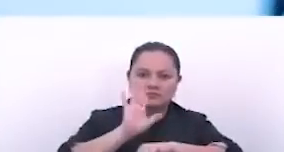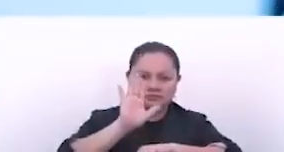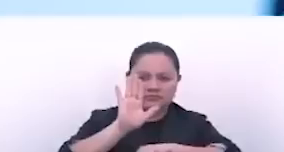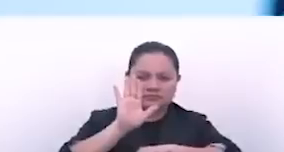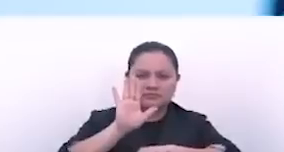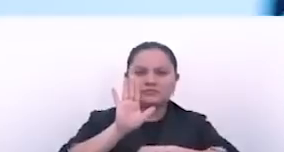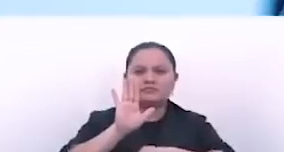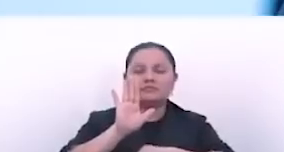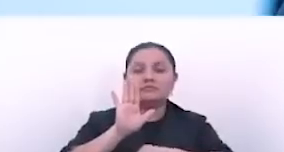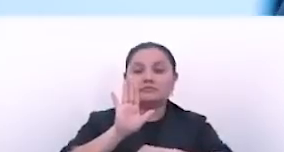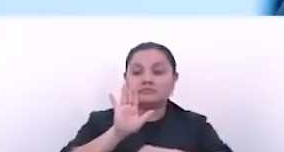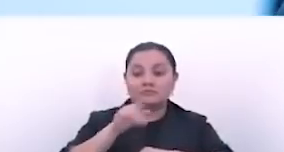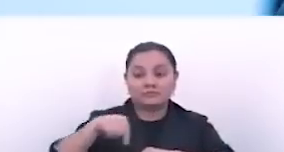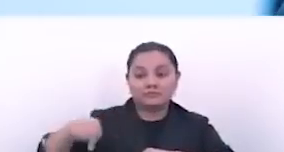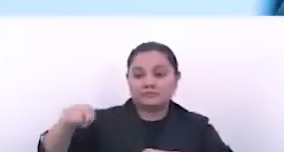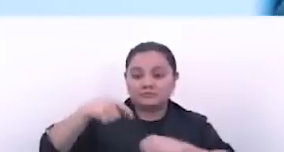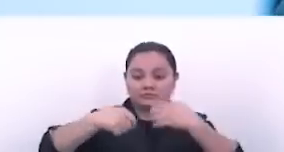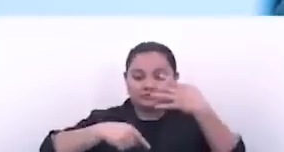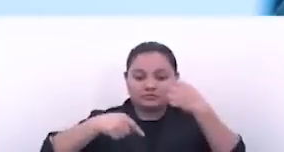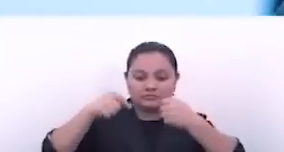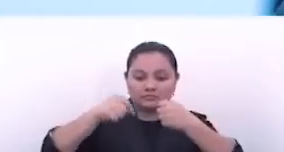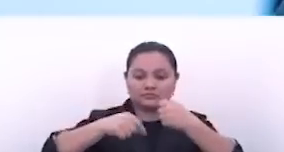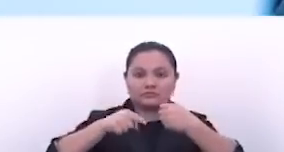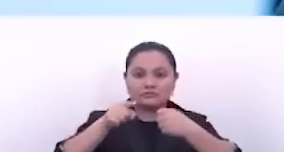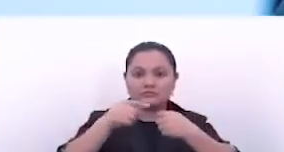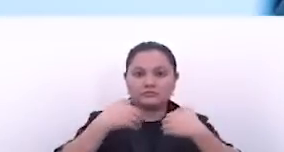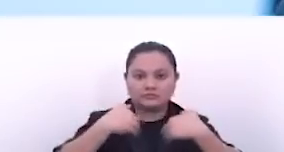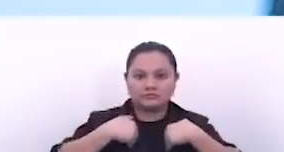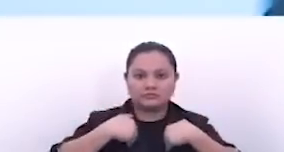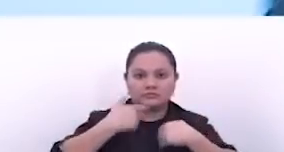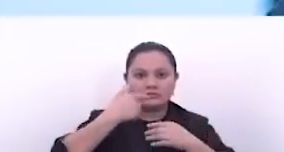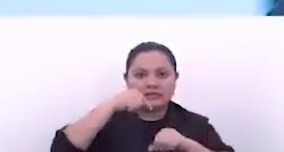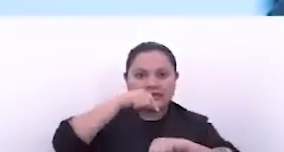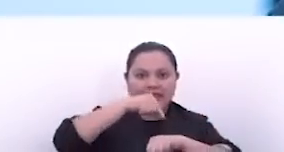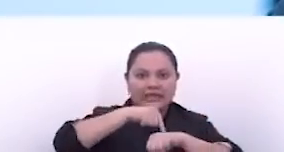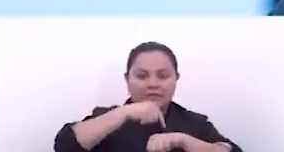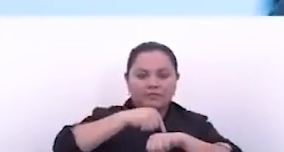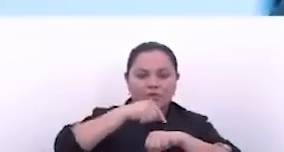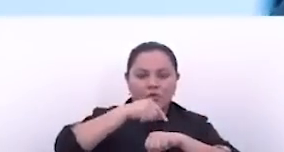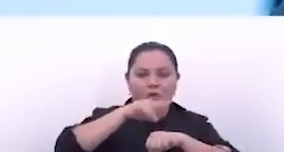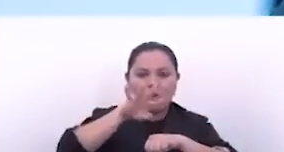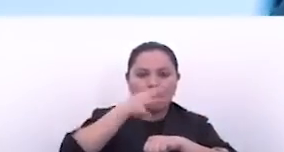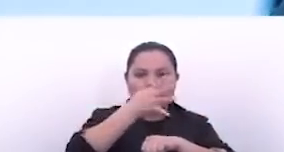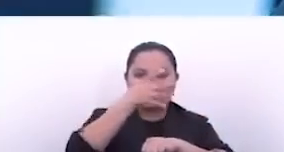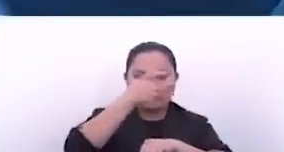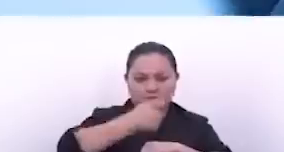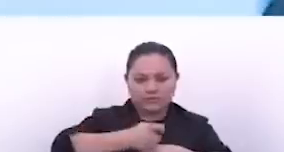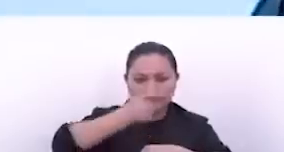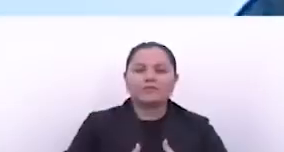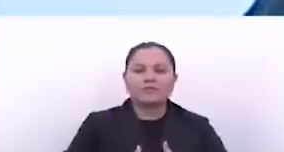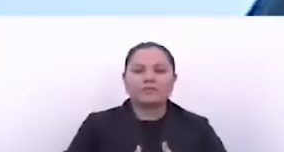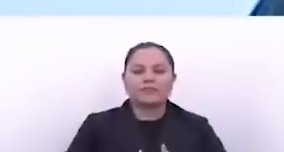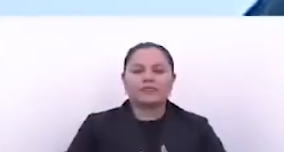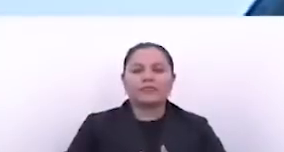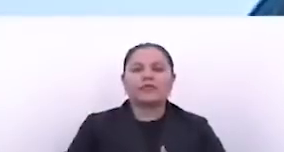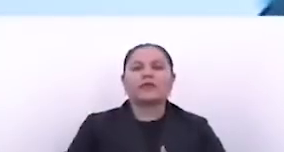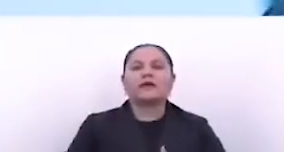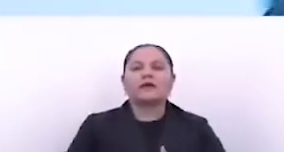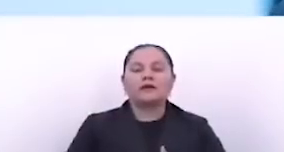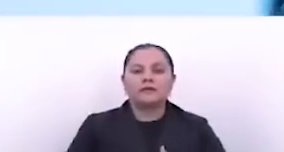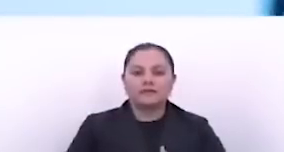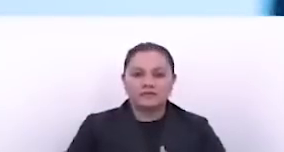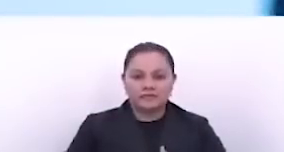Cuando los agricultores saben que tienen un calendario para poder iniciar el cultivo de la tierra. Este